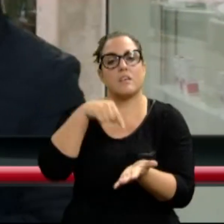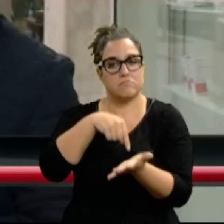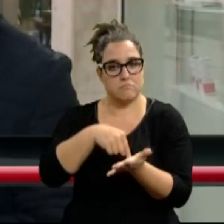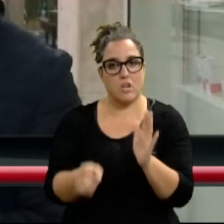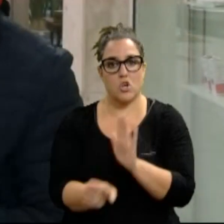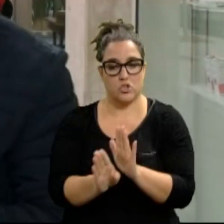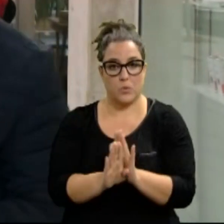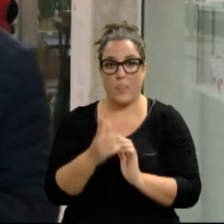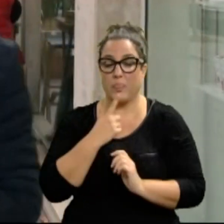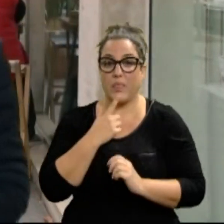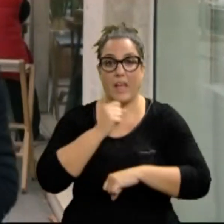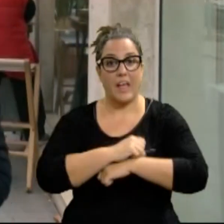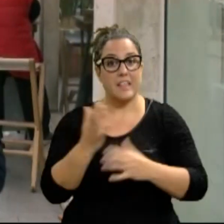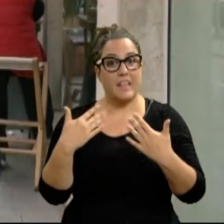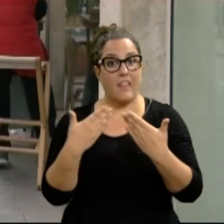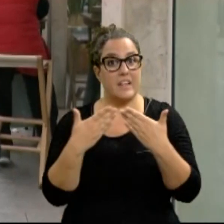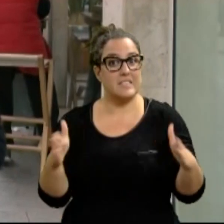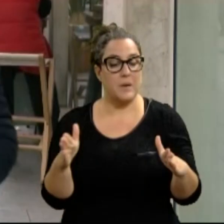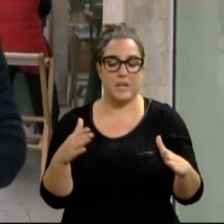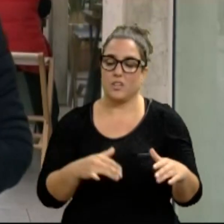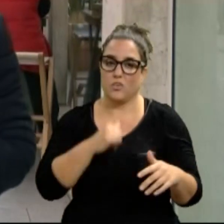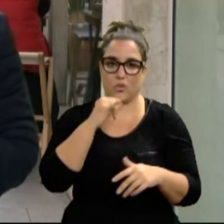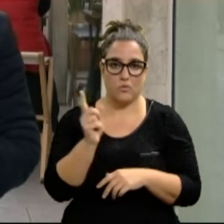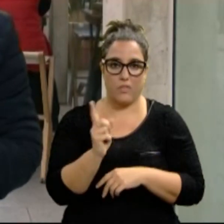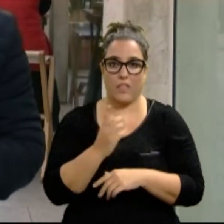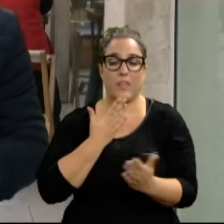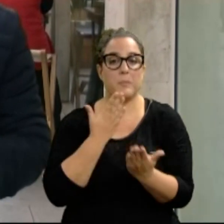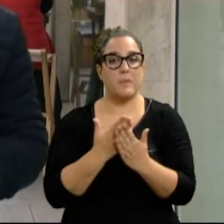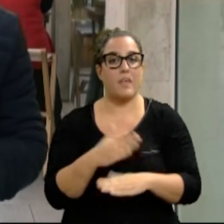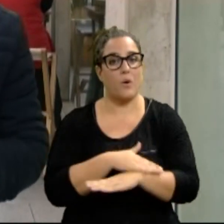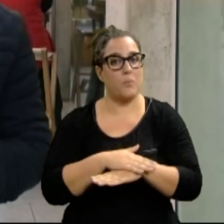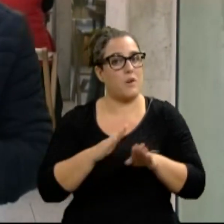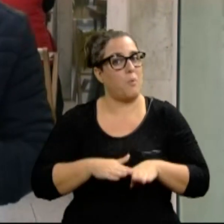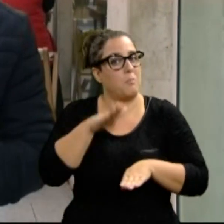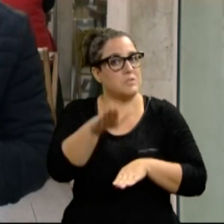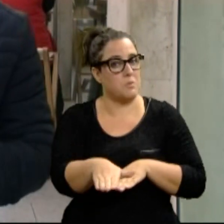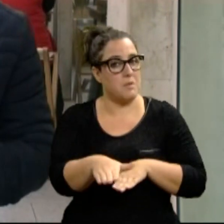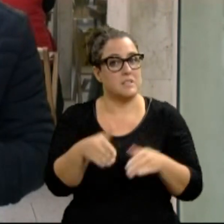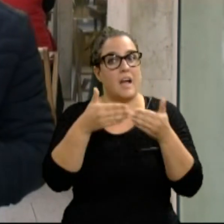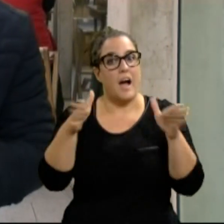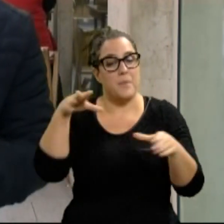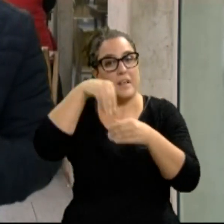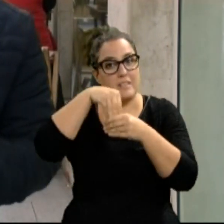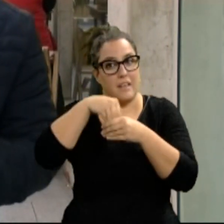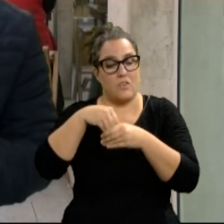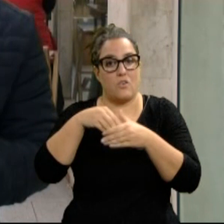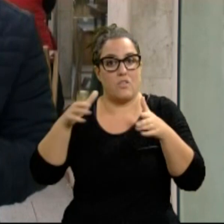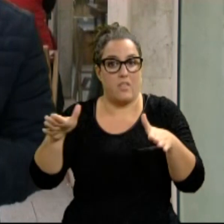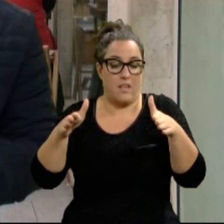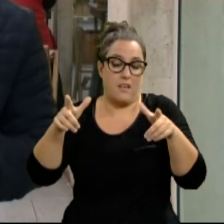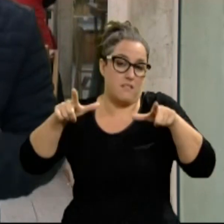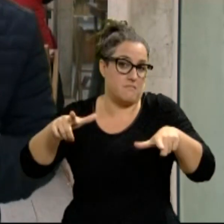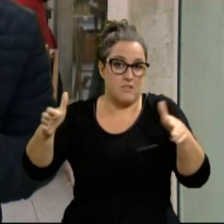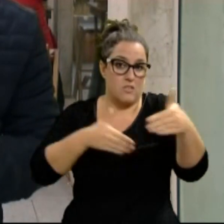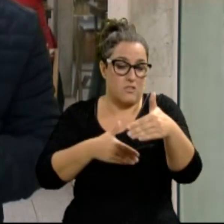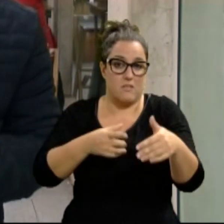Dicen que no es suficiente la reapertura de las terrazas. Piden al Gobierno un paso más, que abran el interior de los locales antes del 16 de